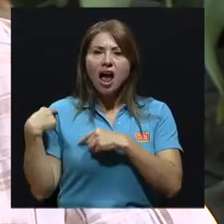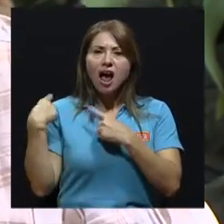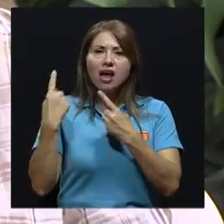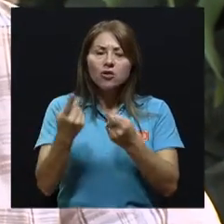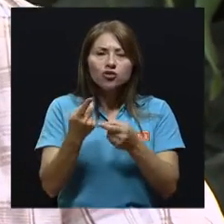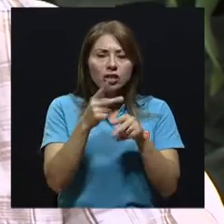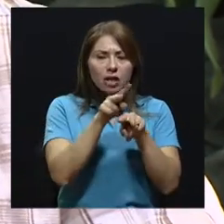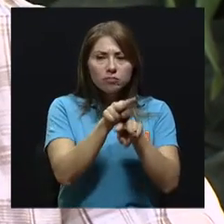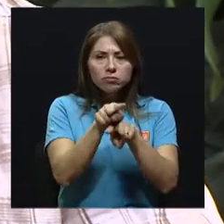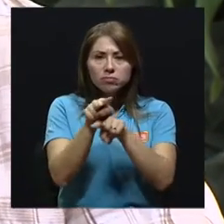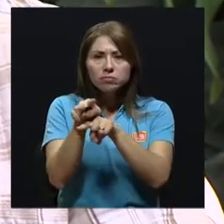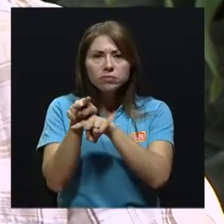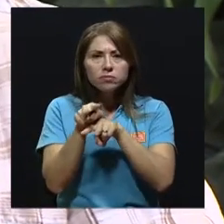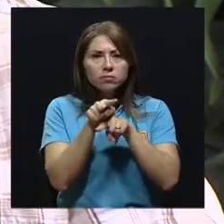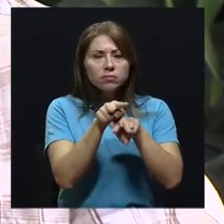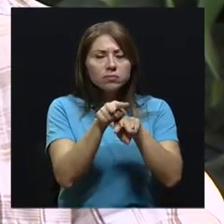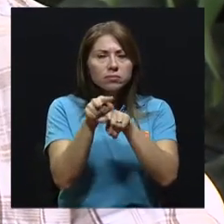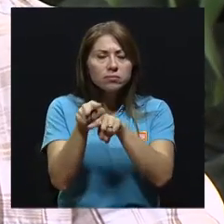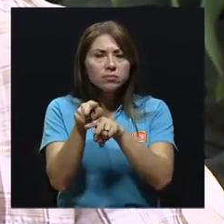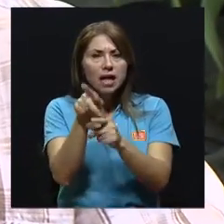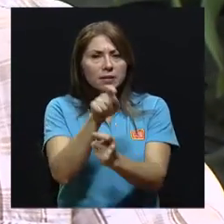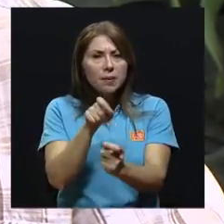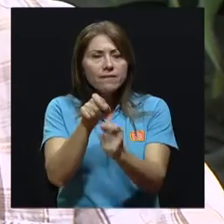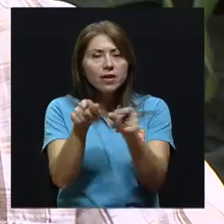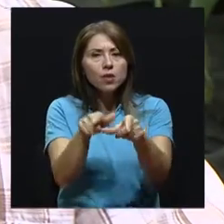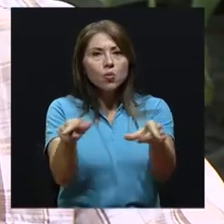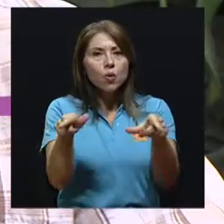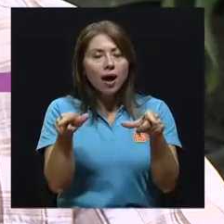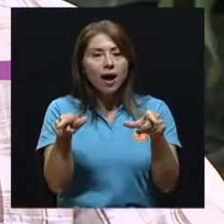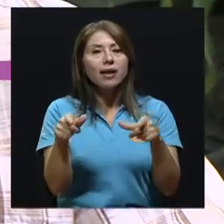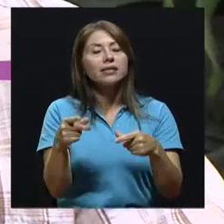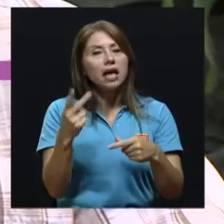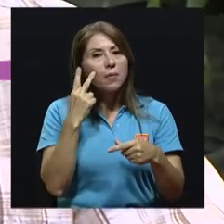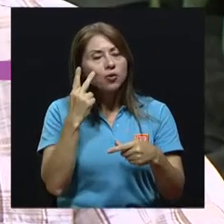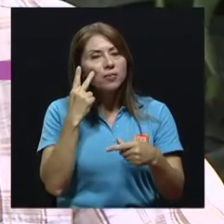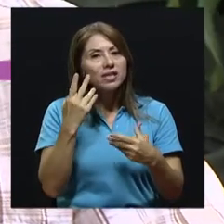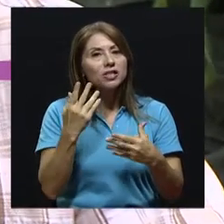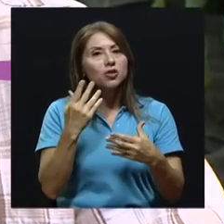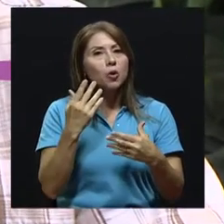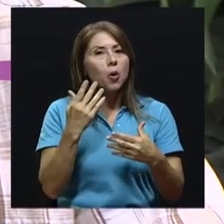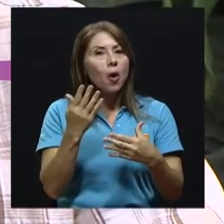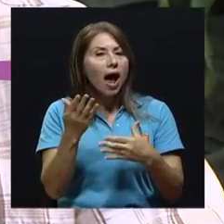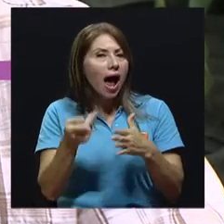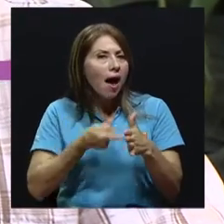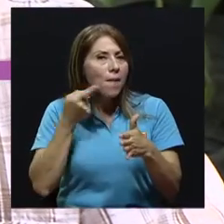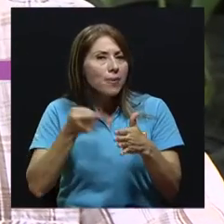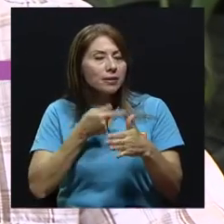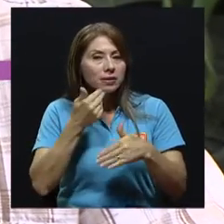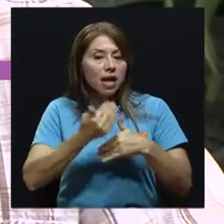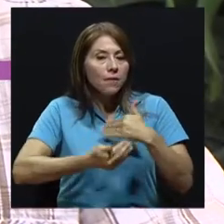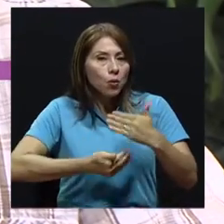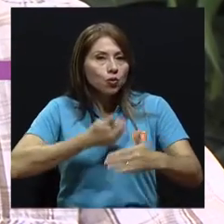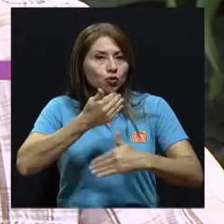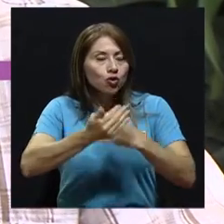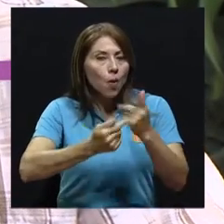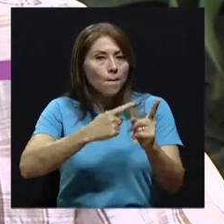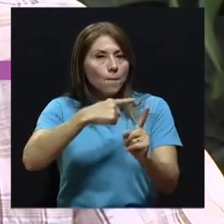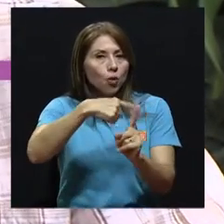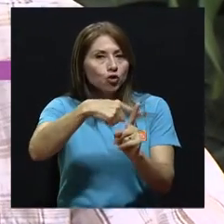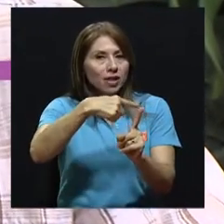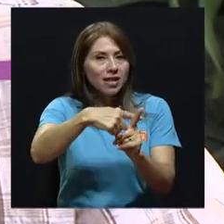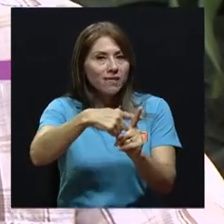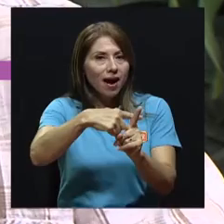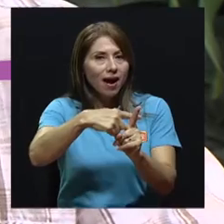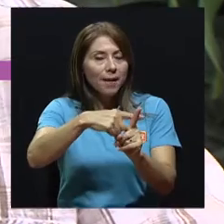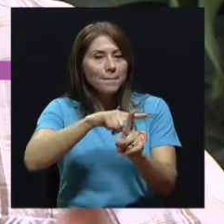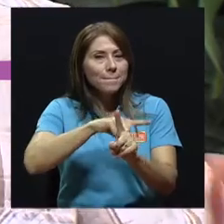de estar monitoreando algunos sitios y lo que hemos ido viendo es una evolución, en algunos casos positiva, pero conforme se dan